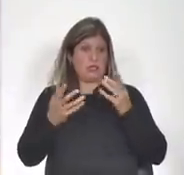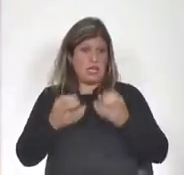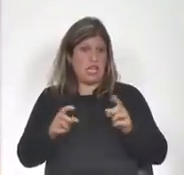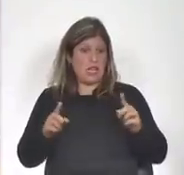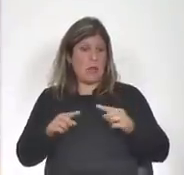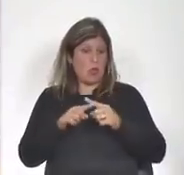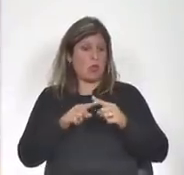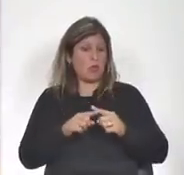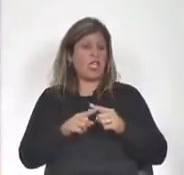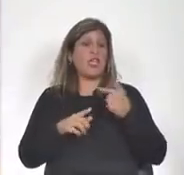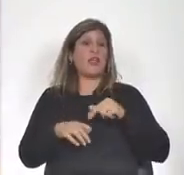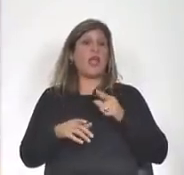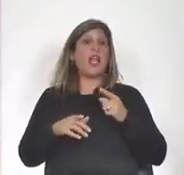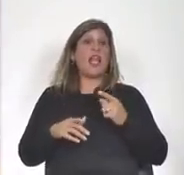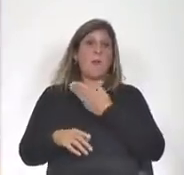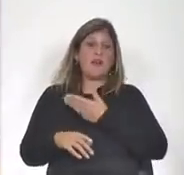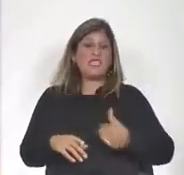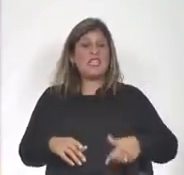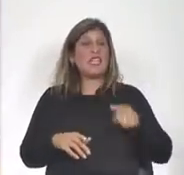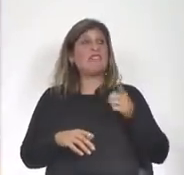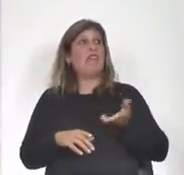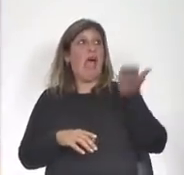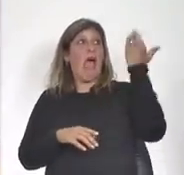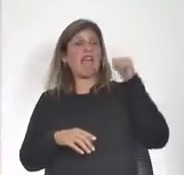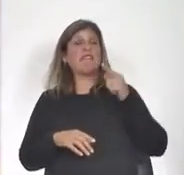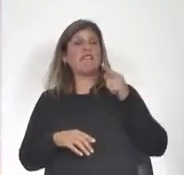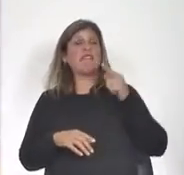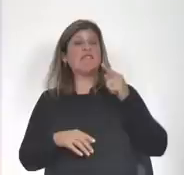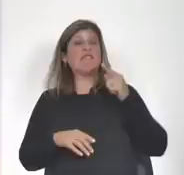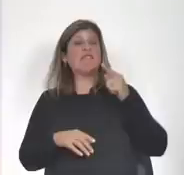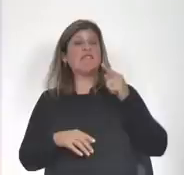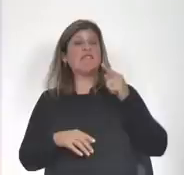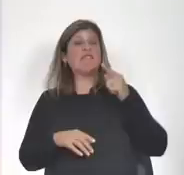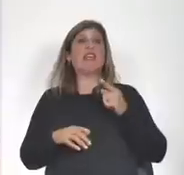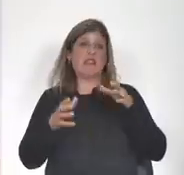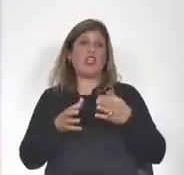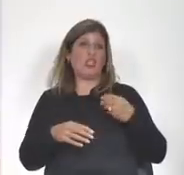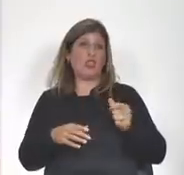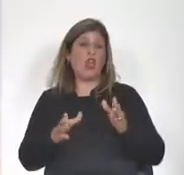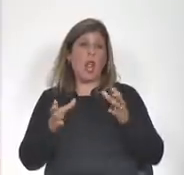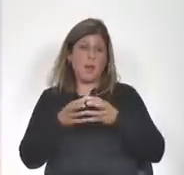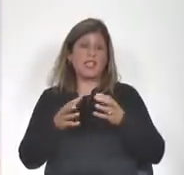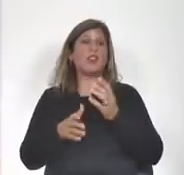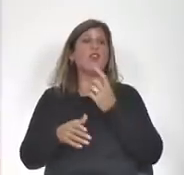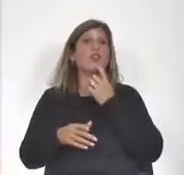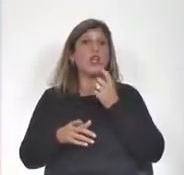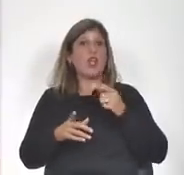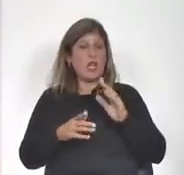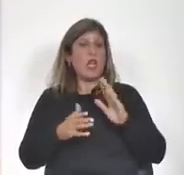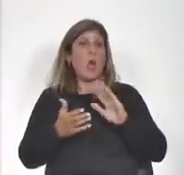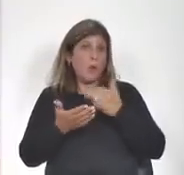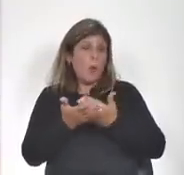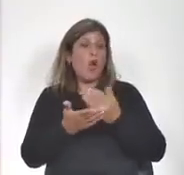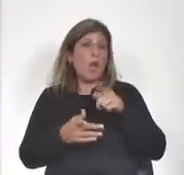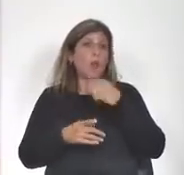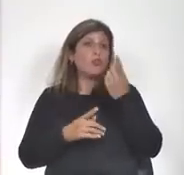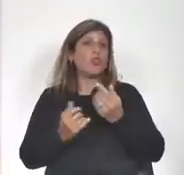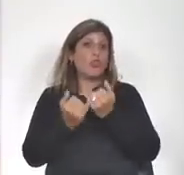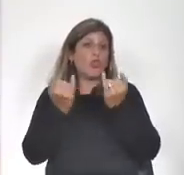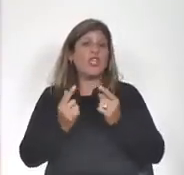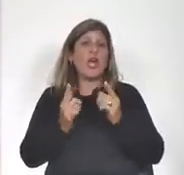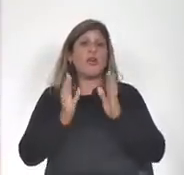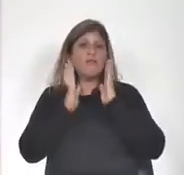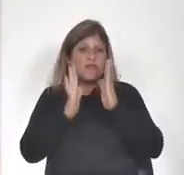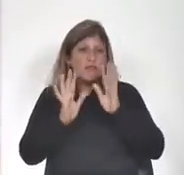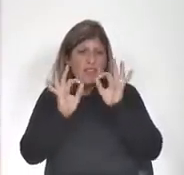por el Partido Nacional, por el Partido Colorado, presentemos un asunto político en Cámara y discutamos esto en otra sesión especialmente dedicada a eso.